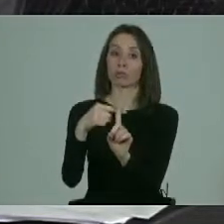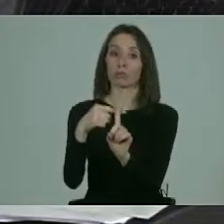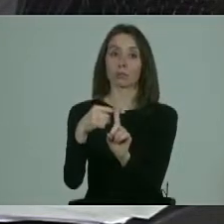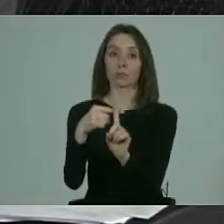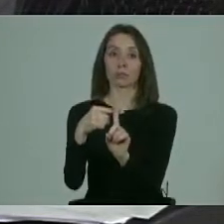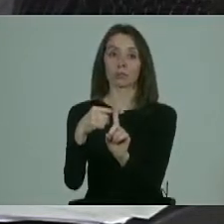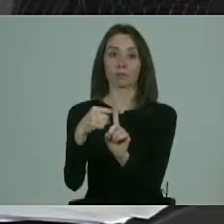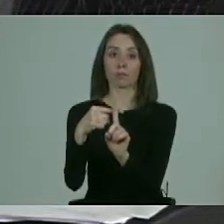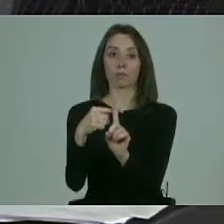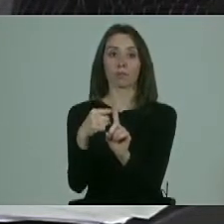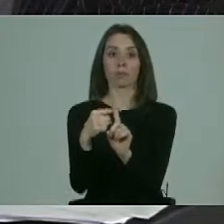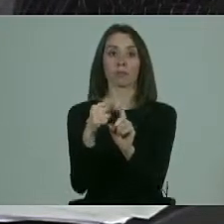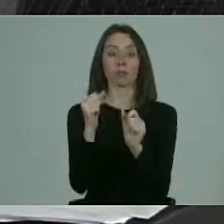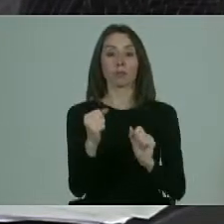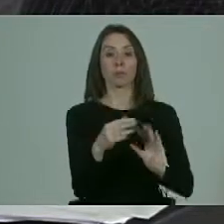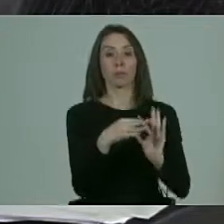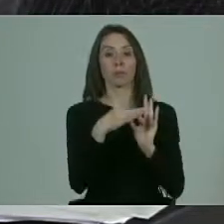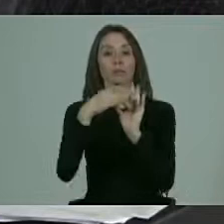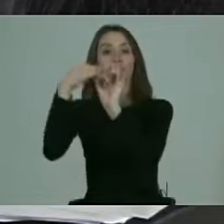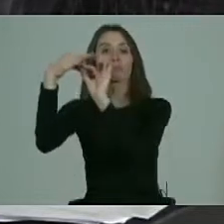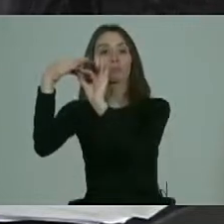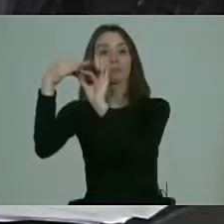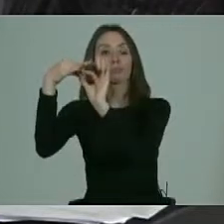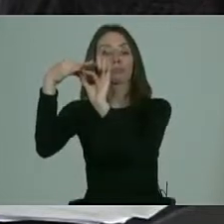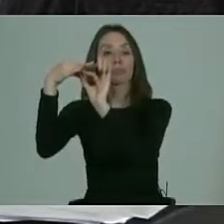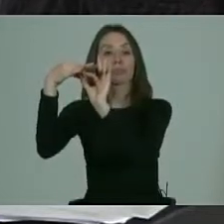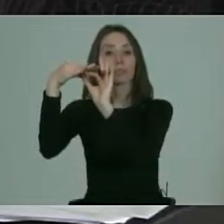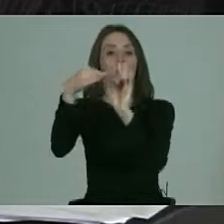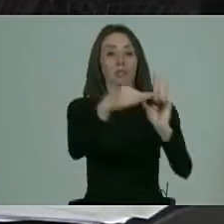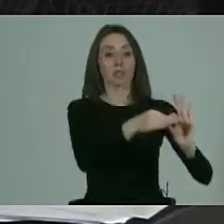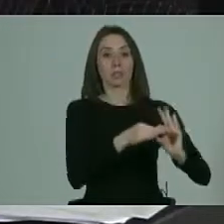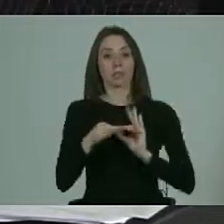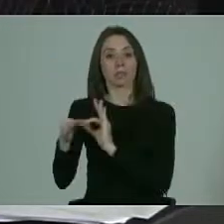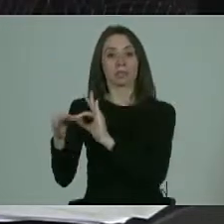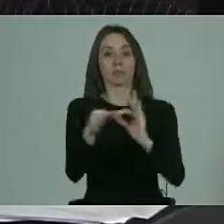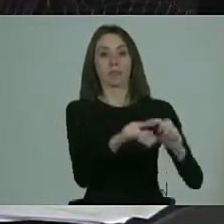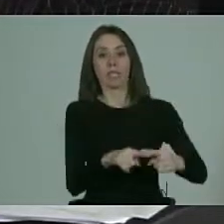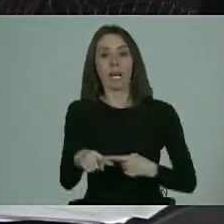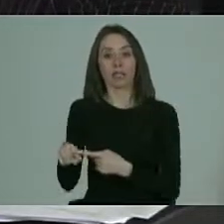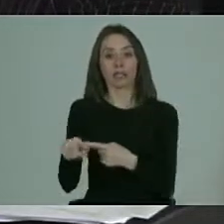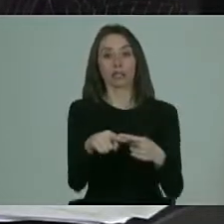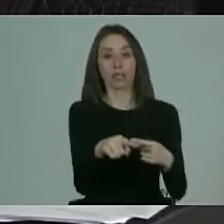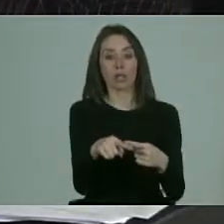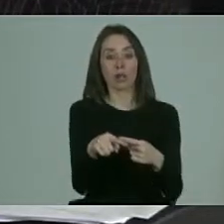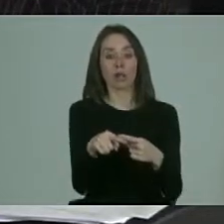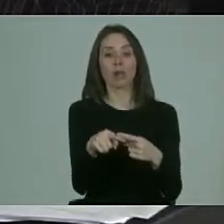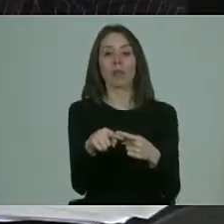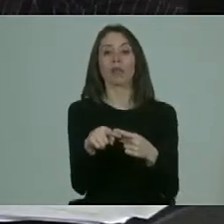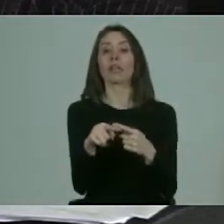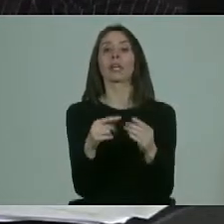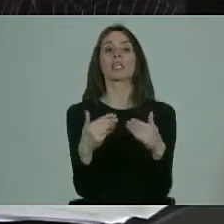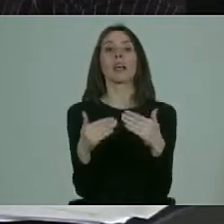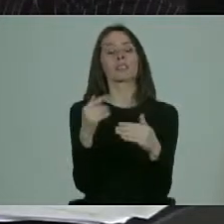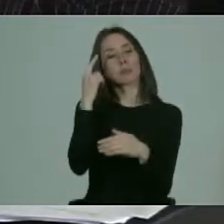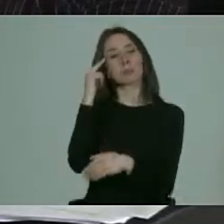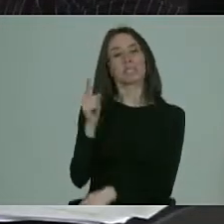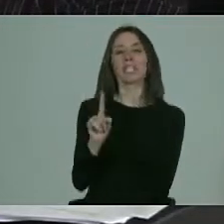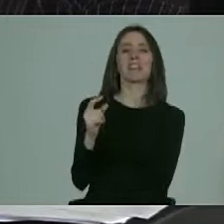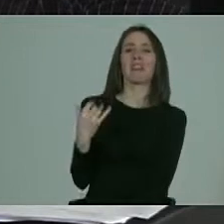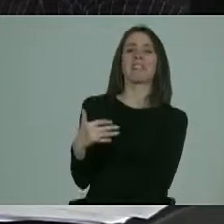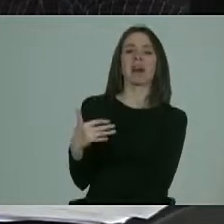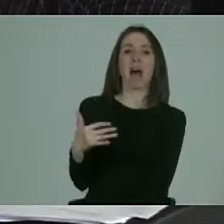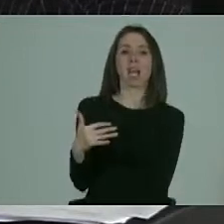pudiendo articular tejidos sociales que de pronto no consideramos como tan valiosos,